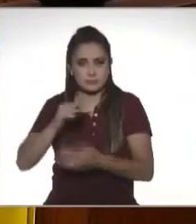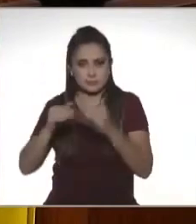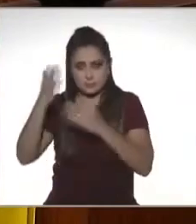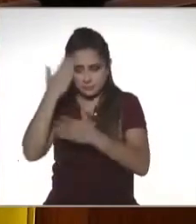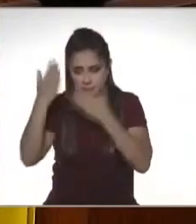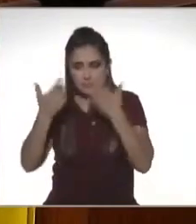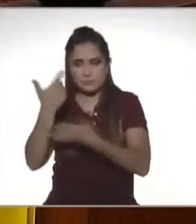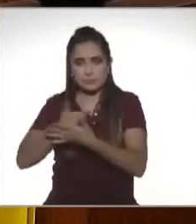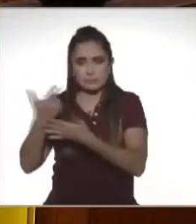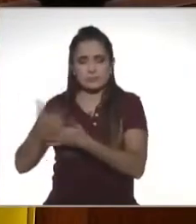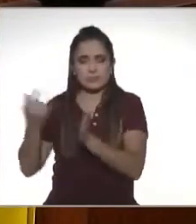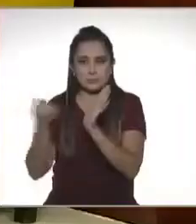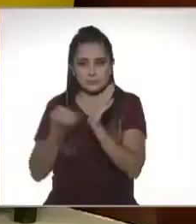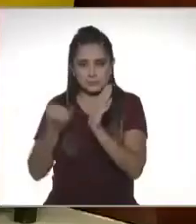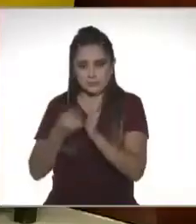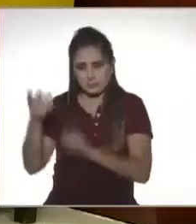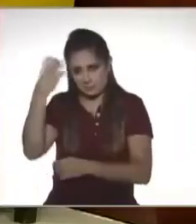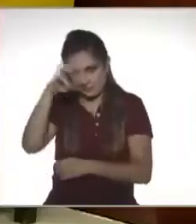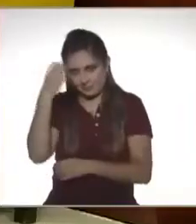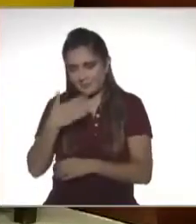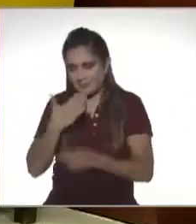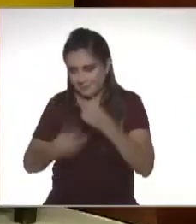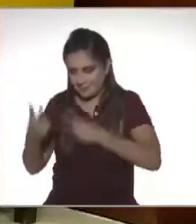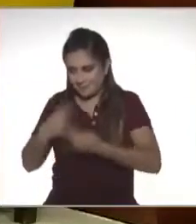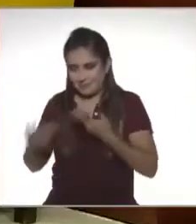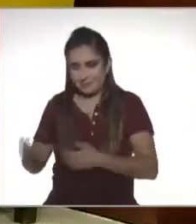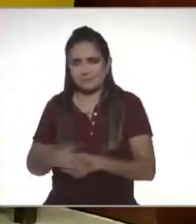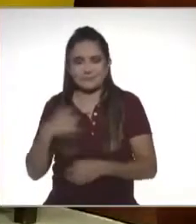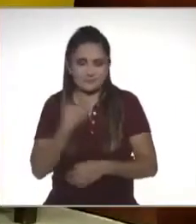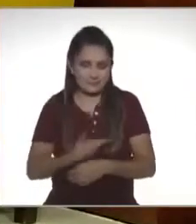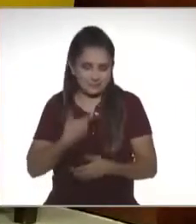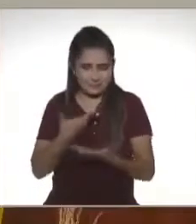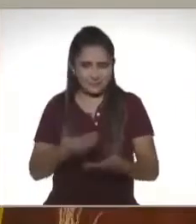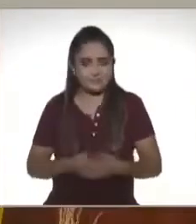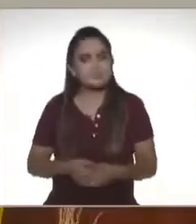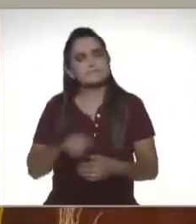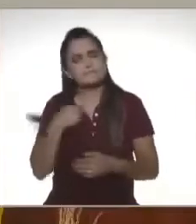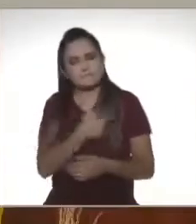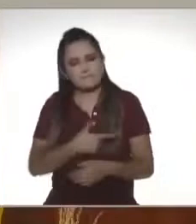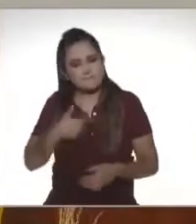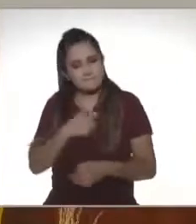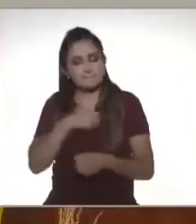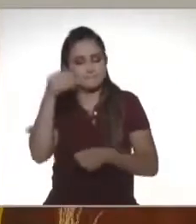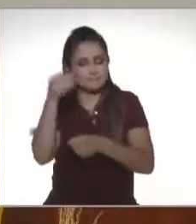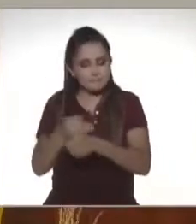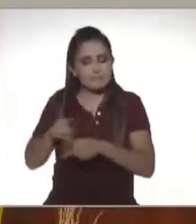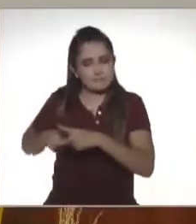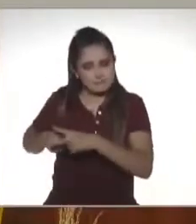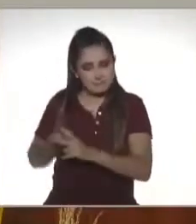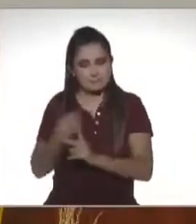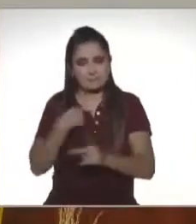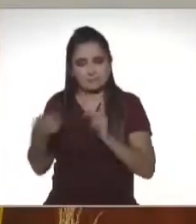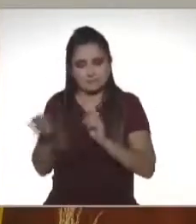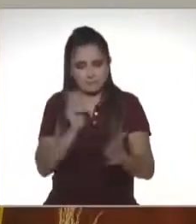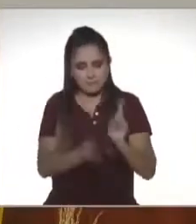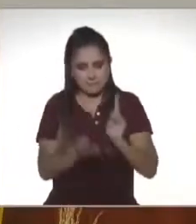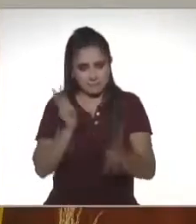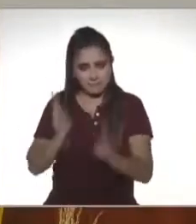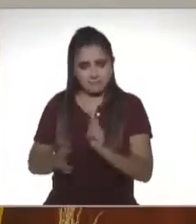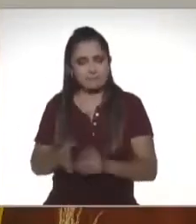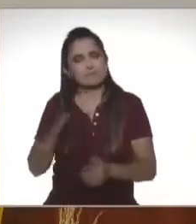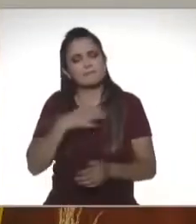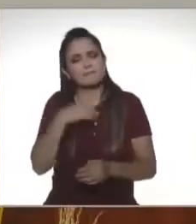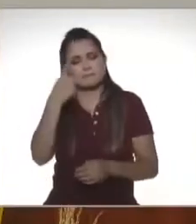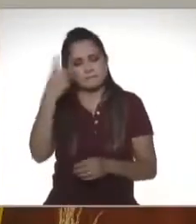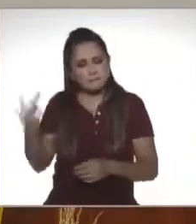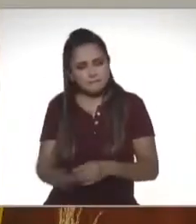Impuestos. Juan Carlos, bienvenido. Muchas gracias. Con todo gusto, aquí estamos. Pues sí, un placer. Vamos a arrancar esta conversación. Y la pregunta